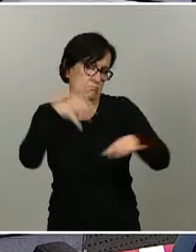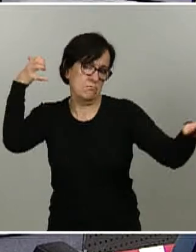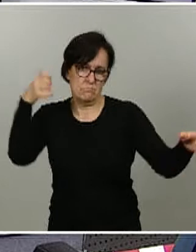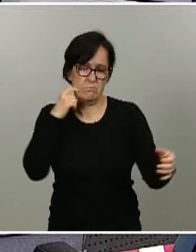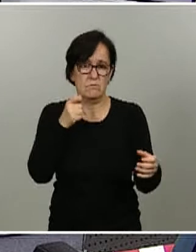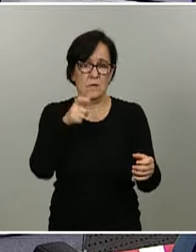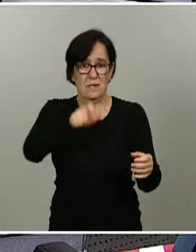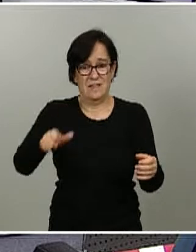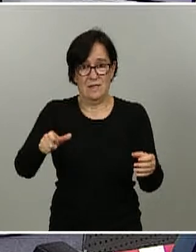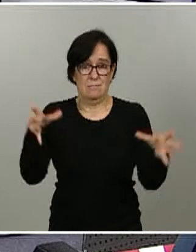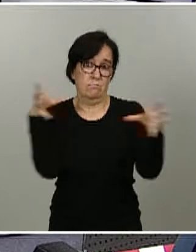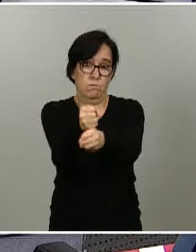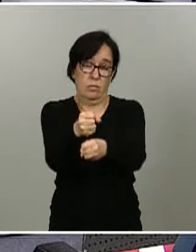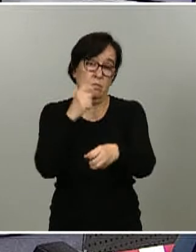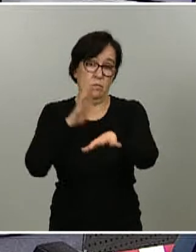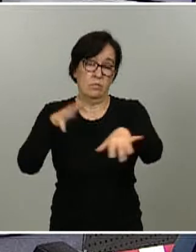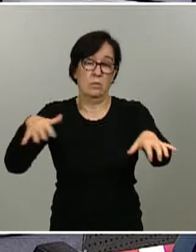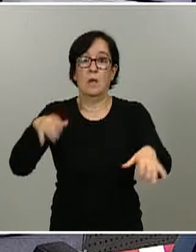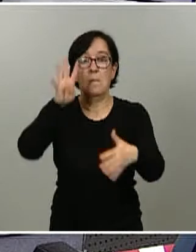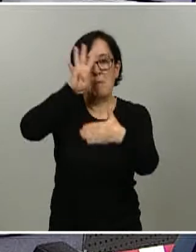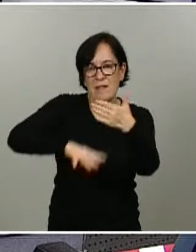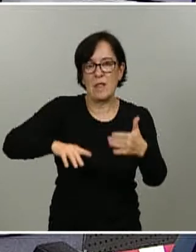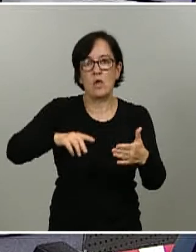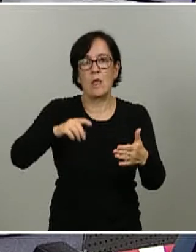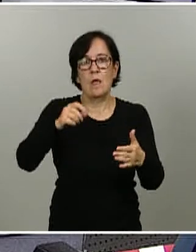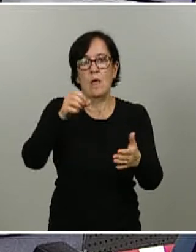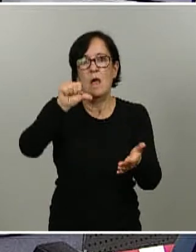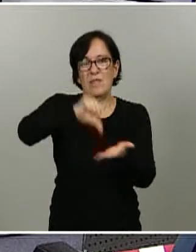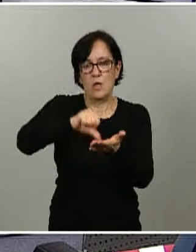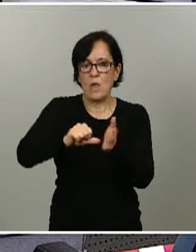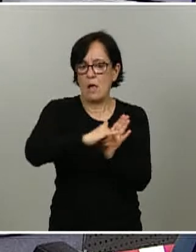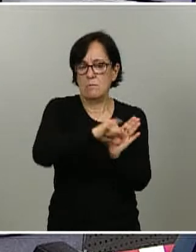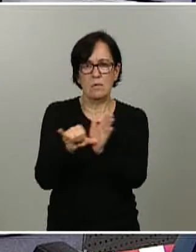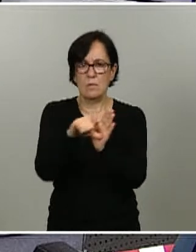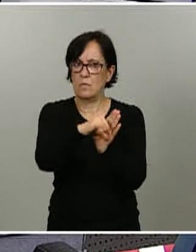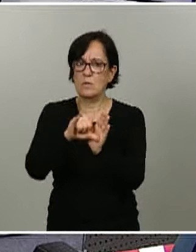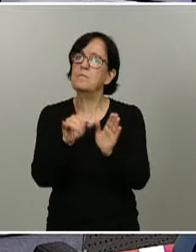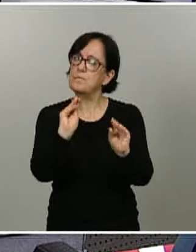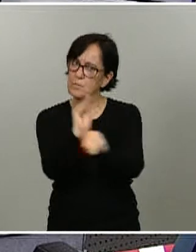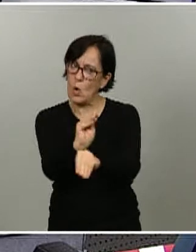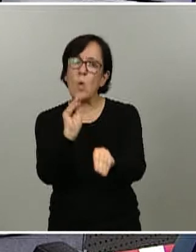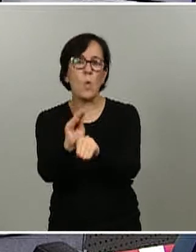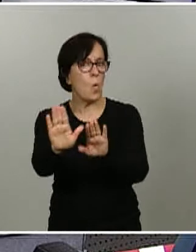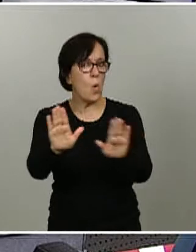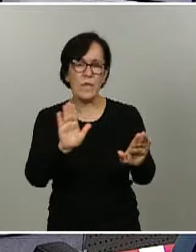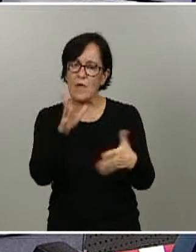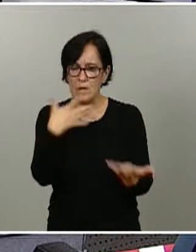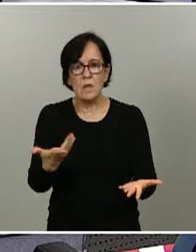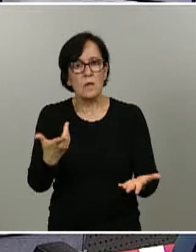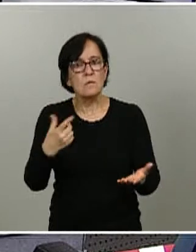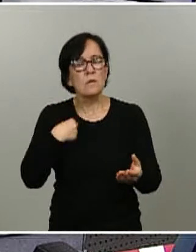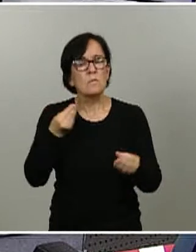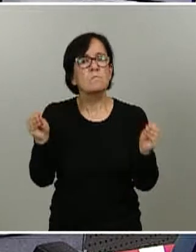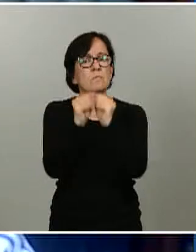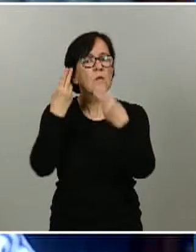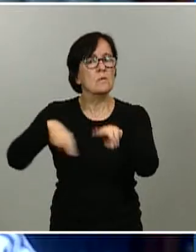catalana, Barcelona Ciudad y su área metropolitana se está teniendo una extrema prudencia. ¿Coinciden con la generalidad en el análisis